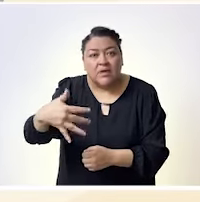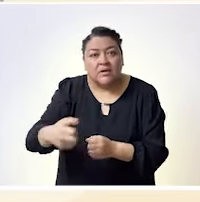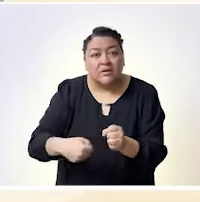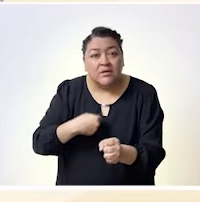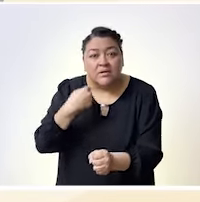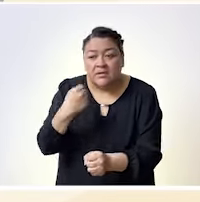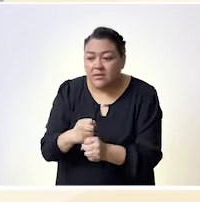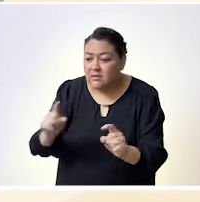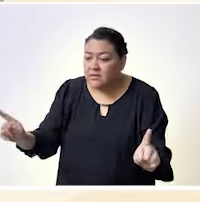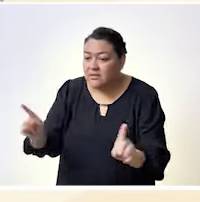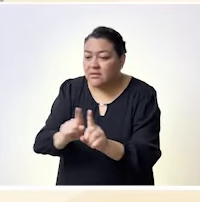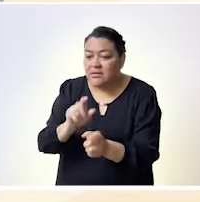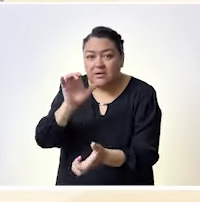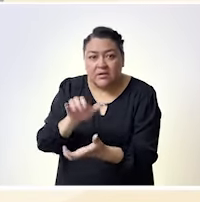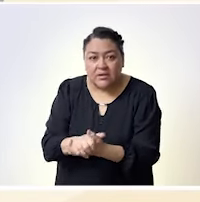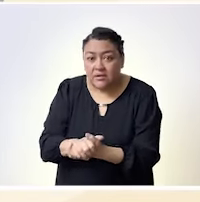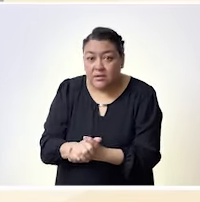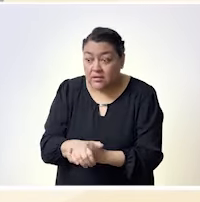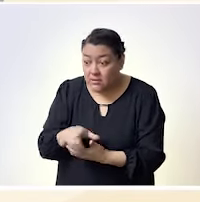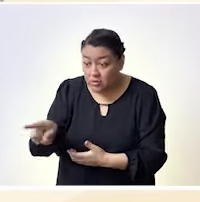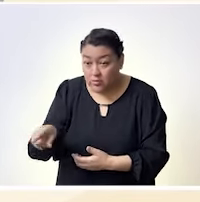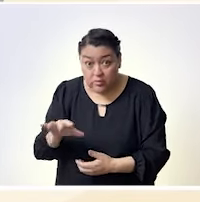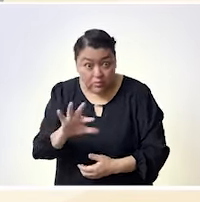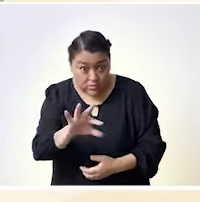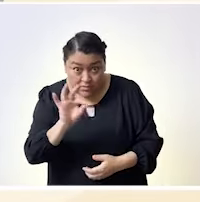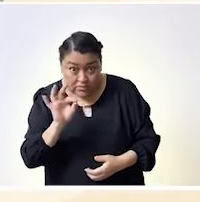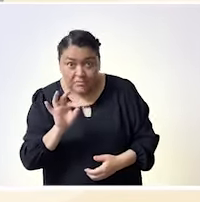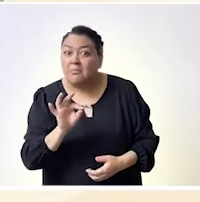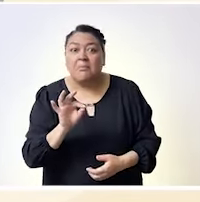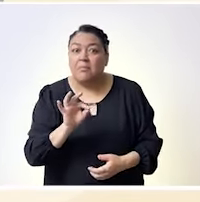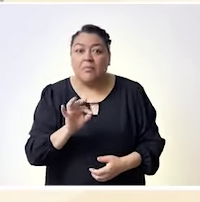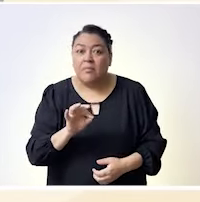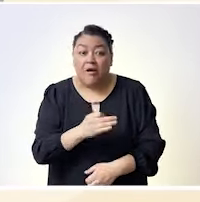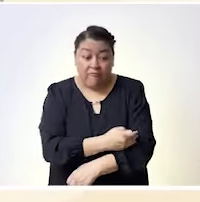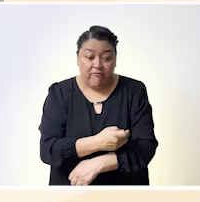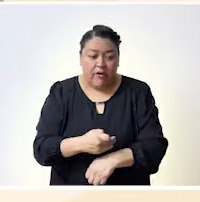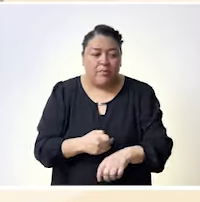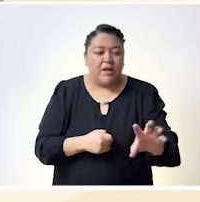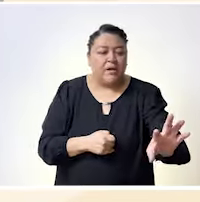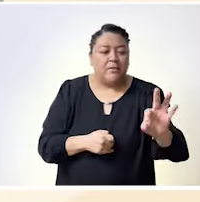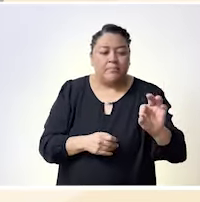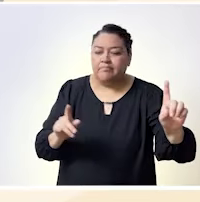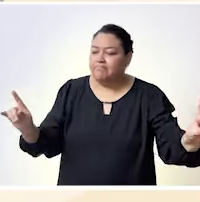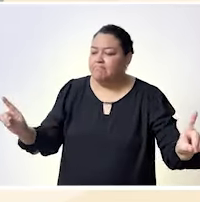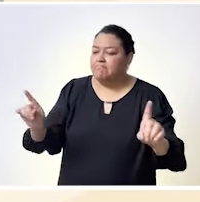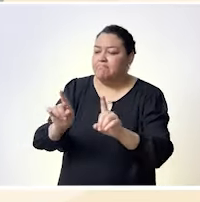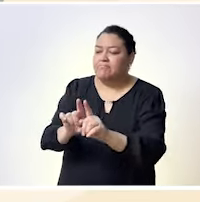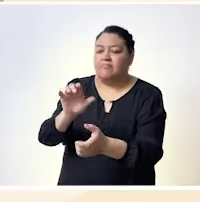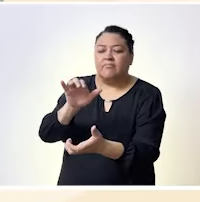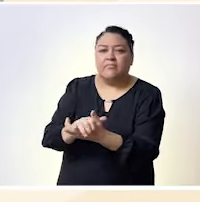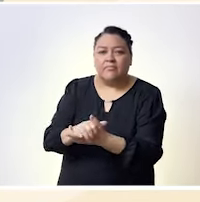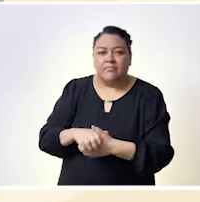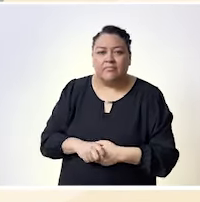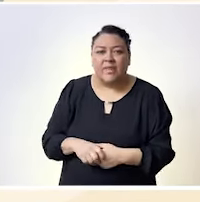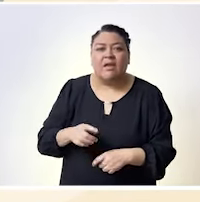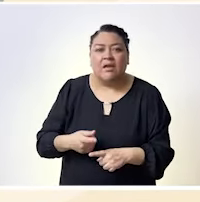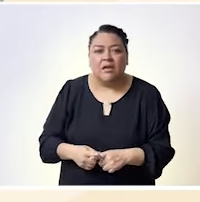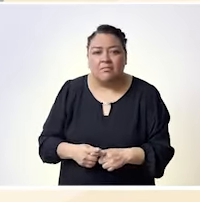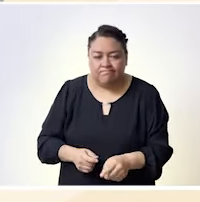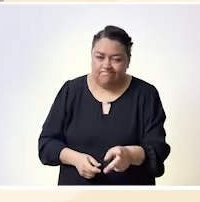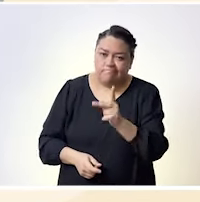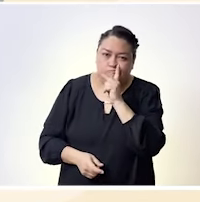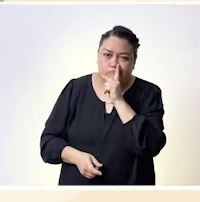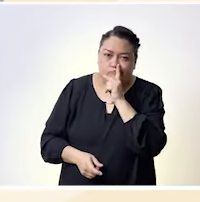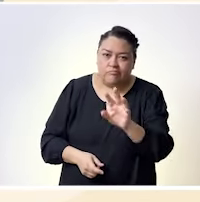presumirlo pero hay otras cosas que digo se tienen que quitar el detajo y una de estas cosas es sobre la mujer ¿por qué precisamente los